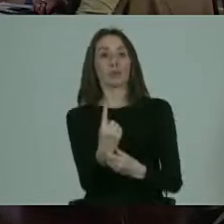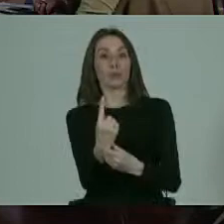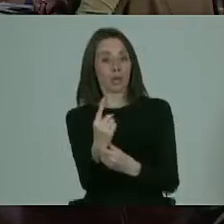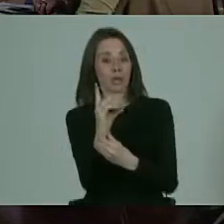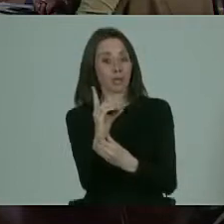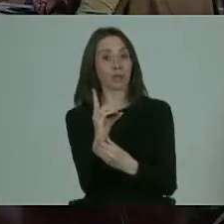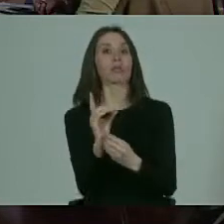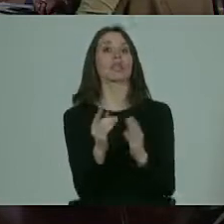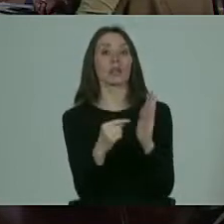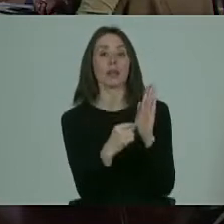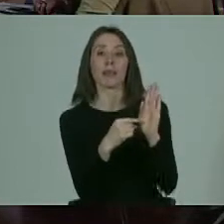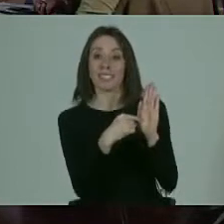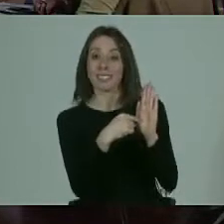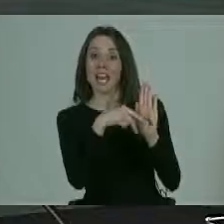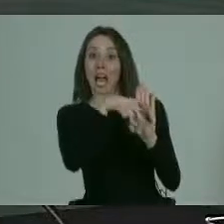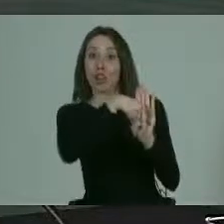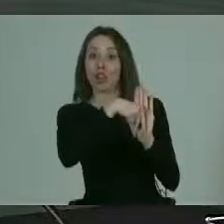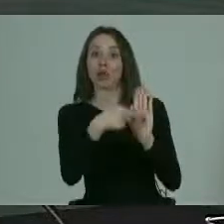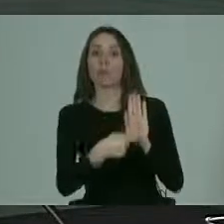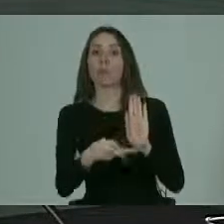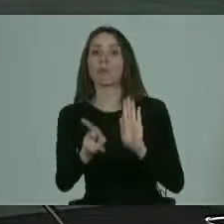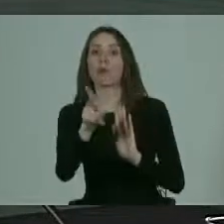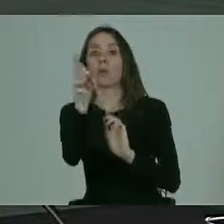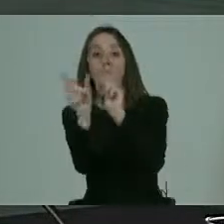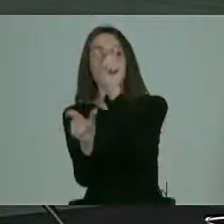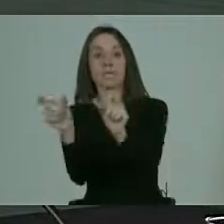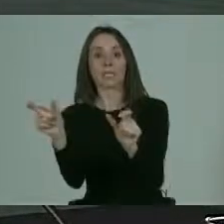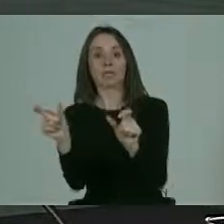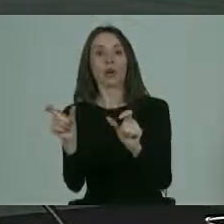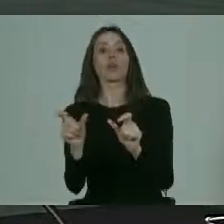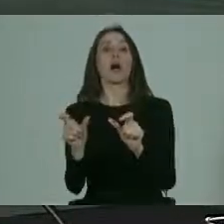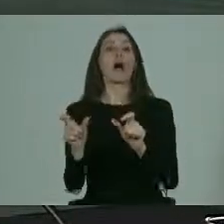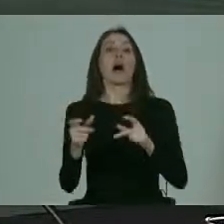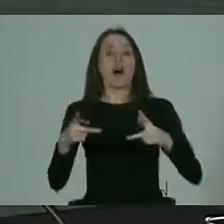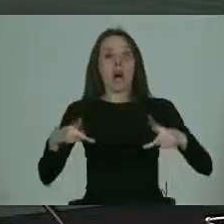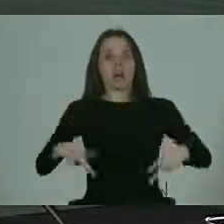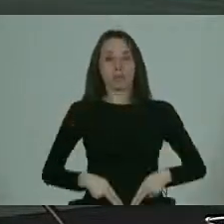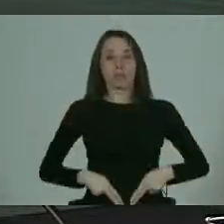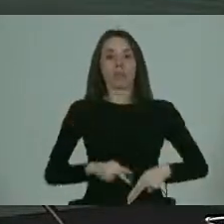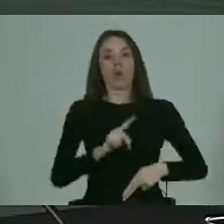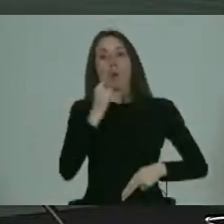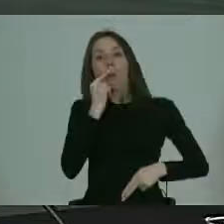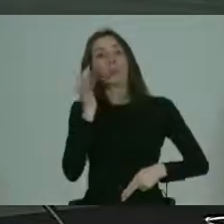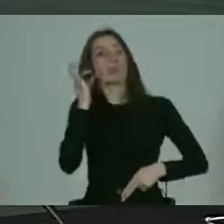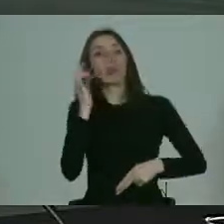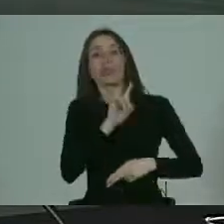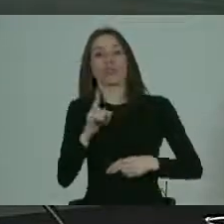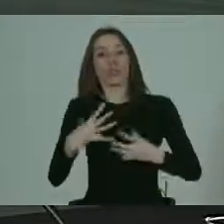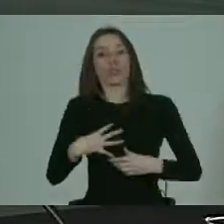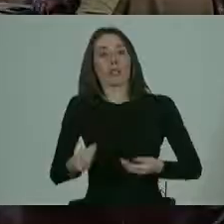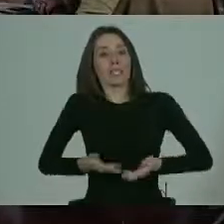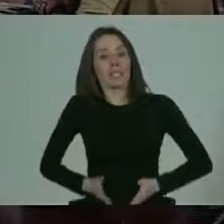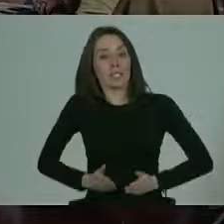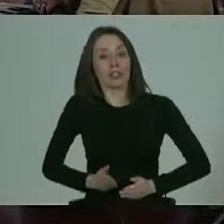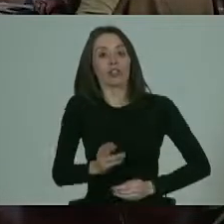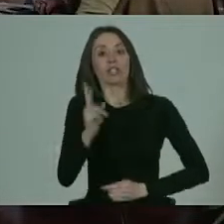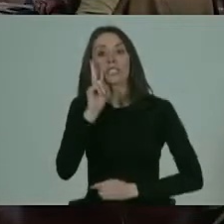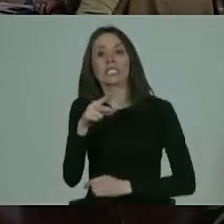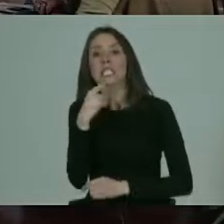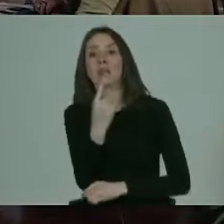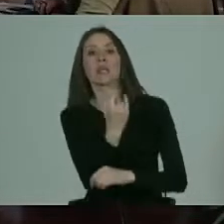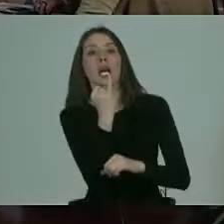aún prevén la posibilidad de que esas personas sean esterilizadas sin su consentimiento, haciendo una